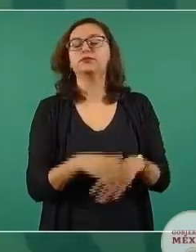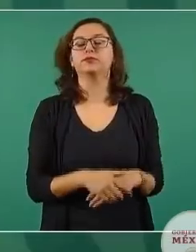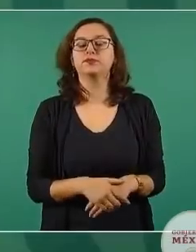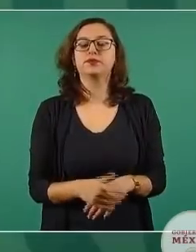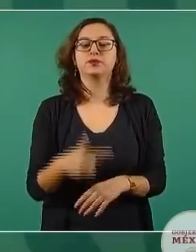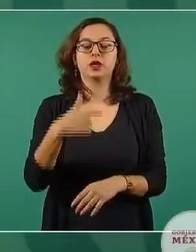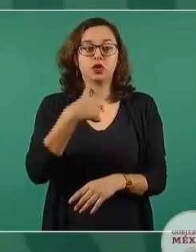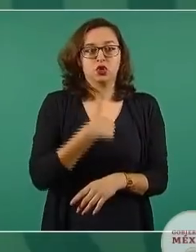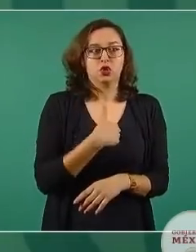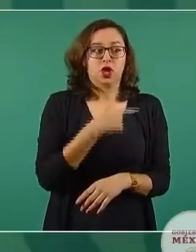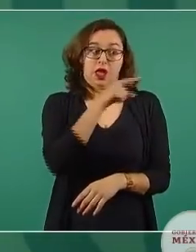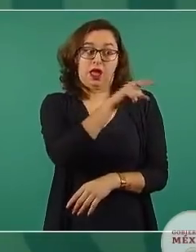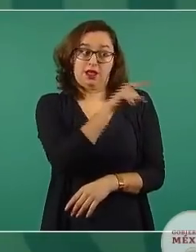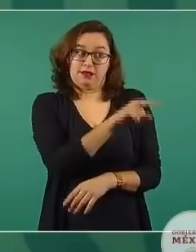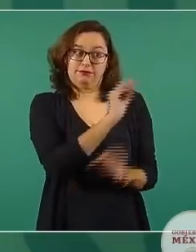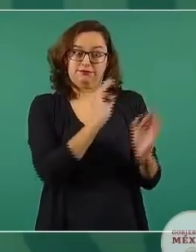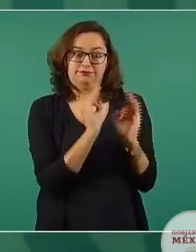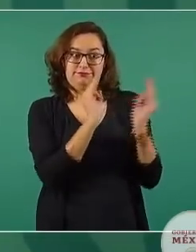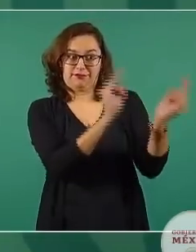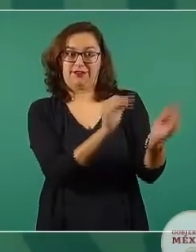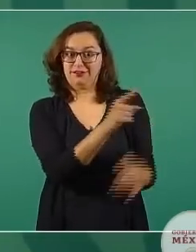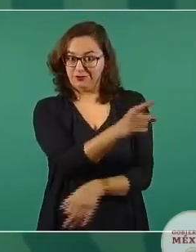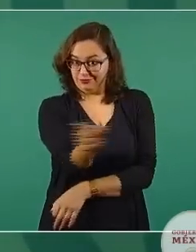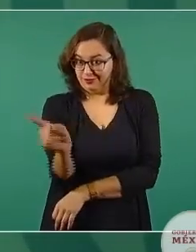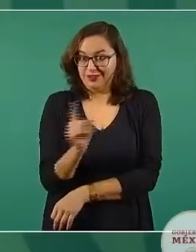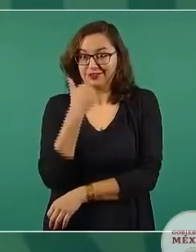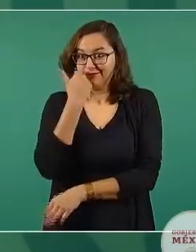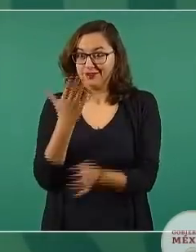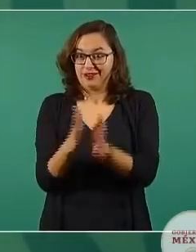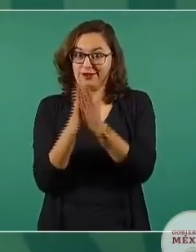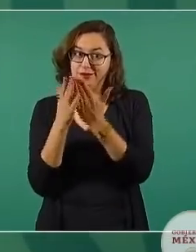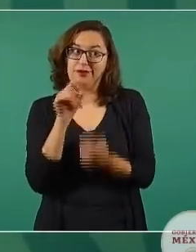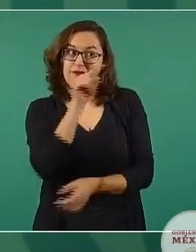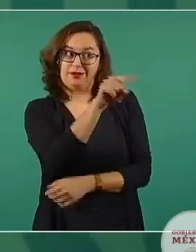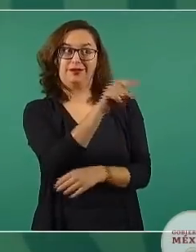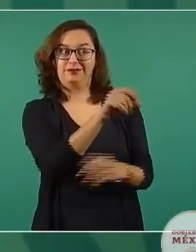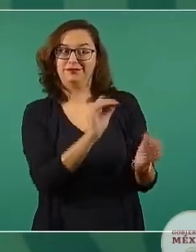de cultura y medios de comunicación de cultura